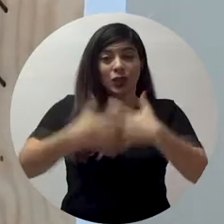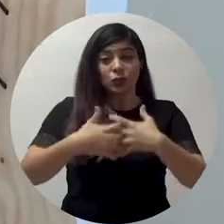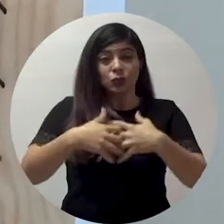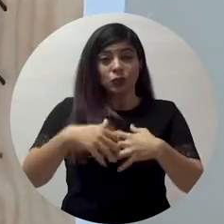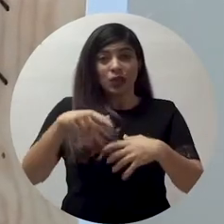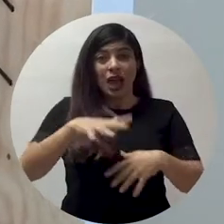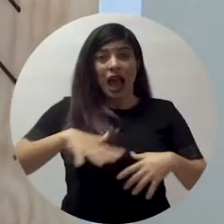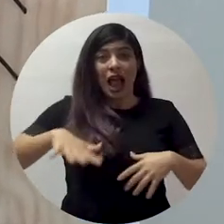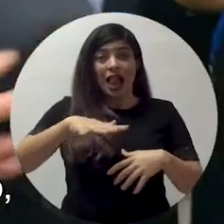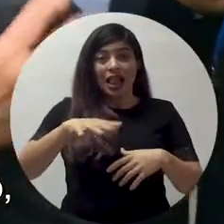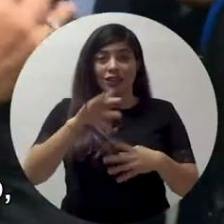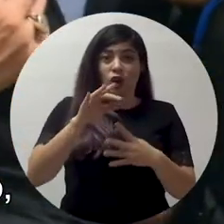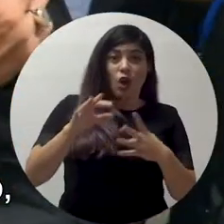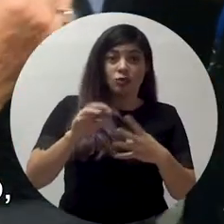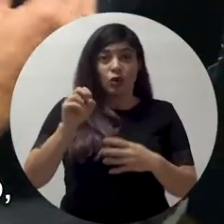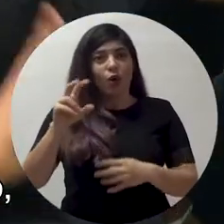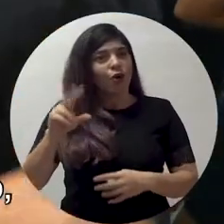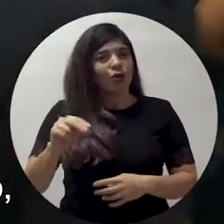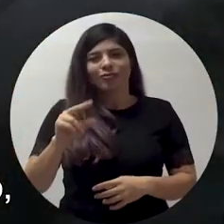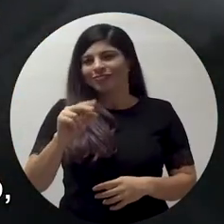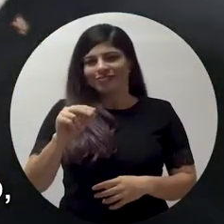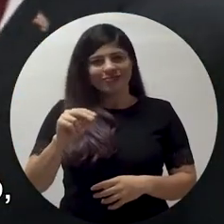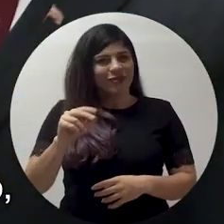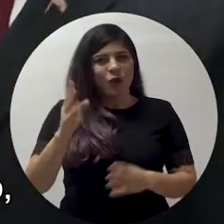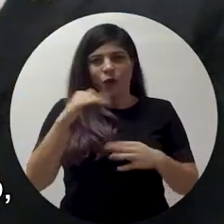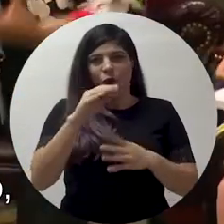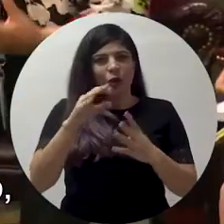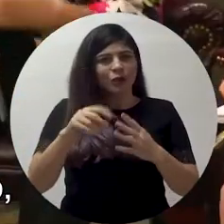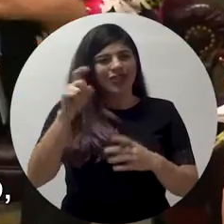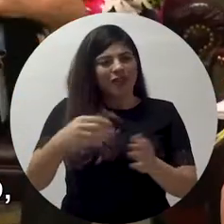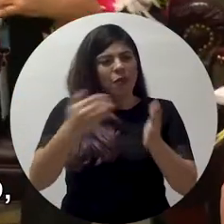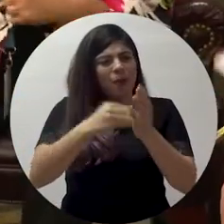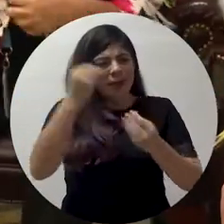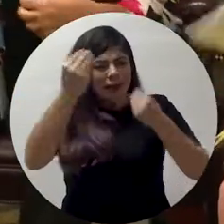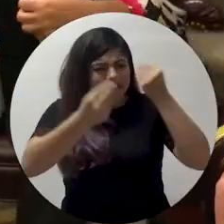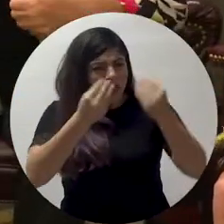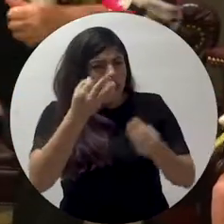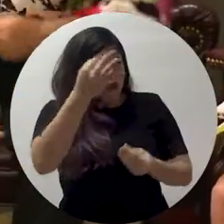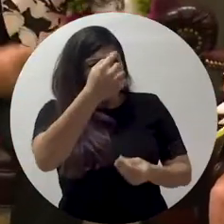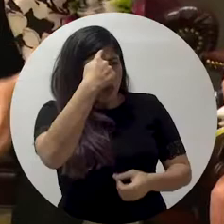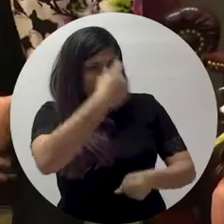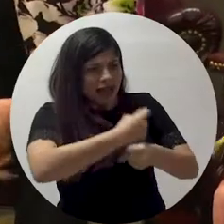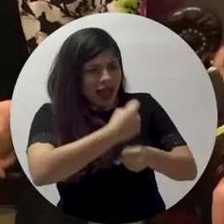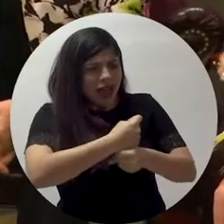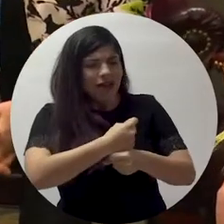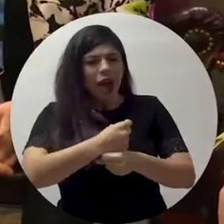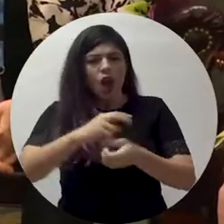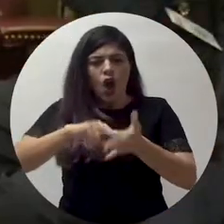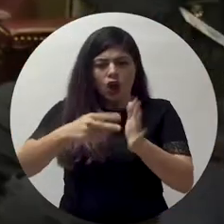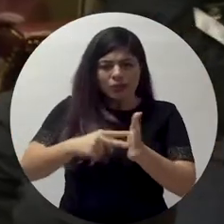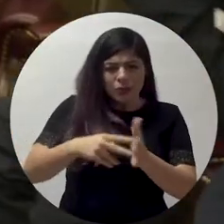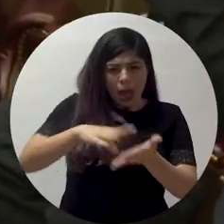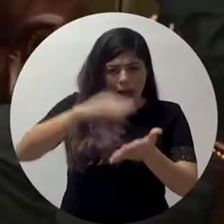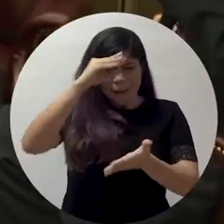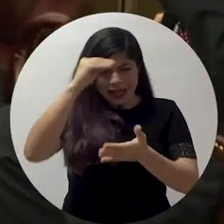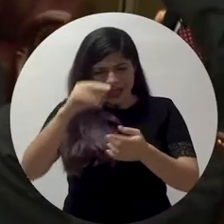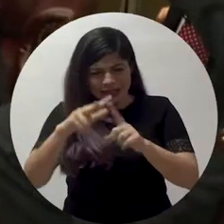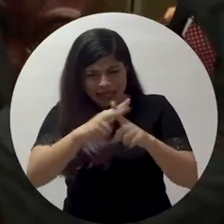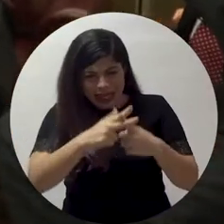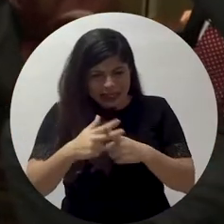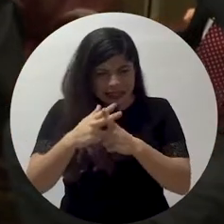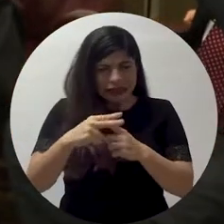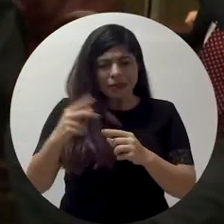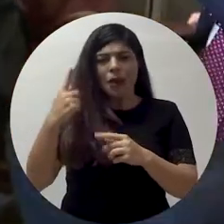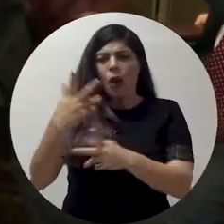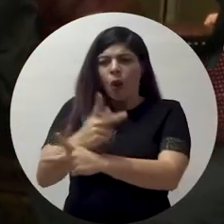es optativo. Estamos obligados a repensar el futuro del trabajo, la conceptualización del aprendizaje y la